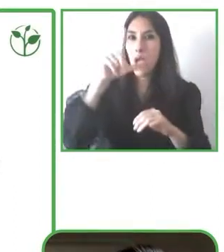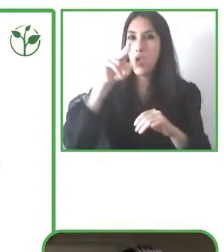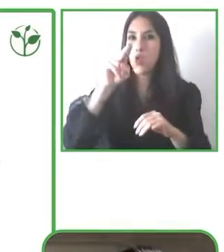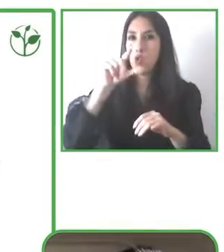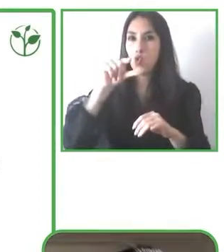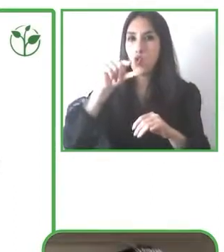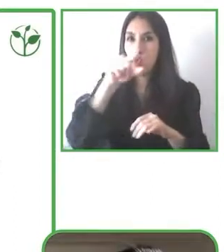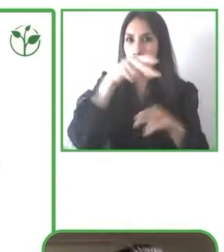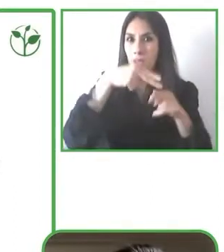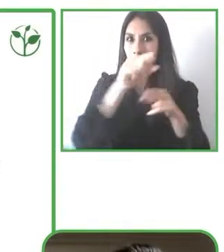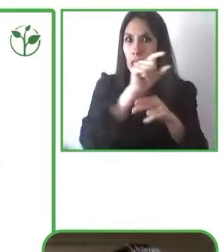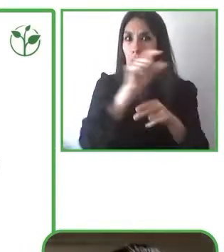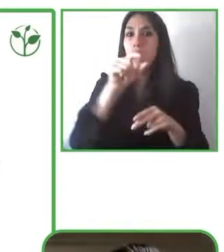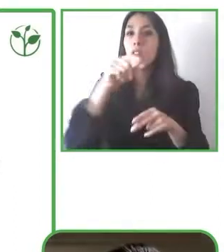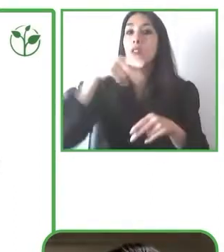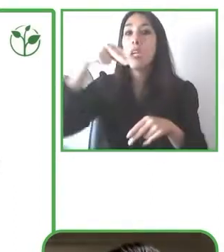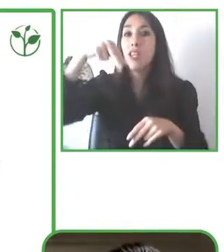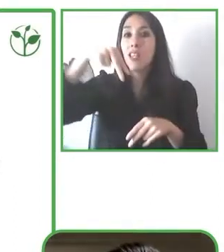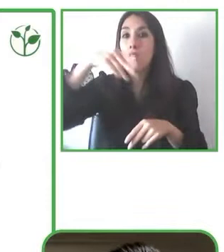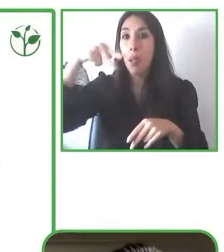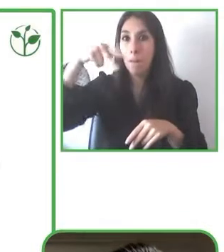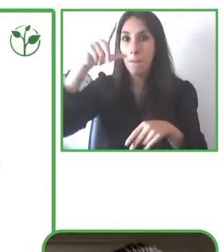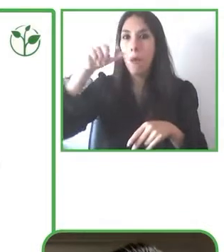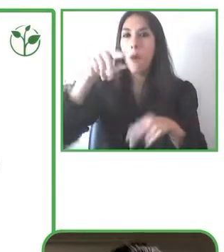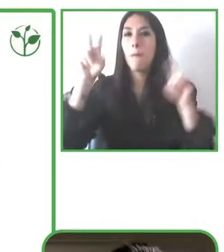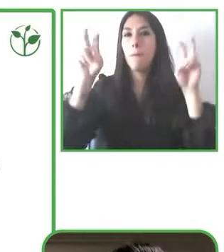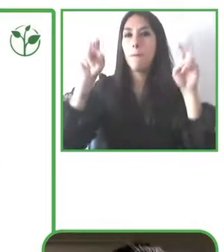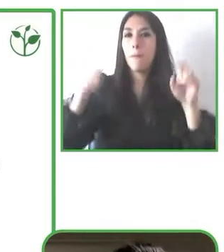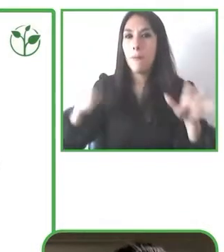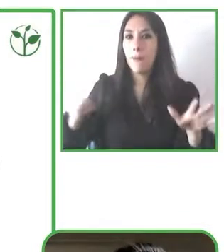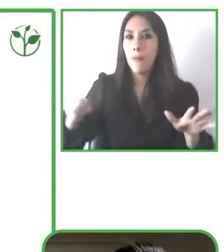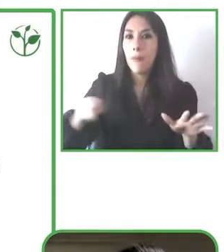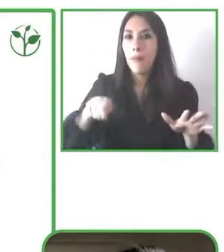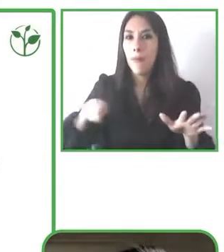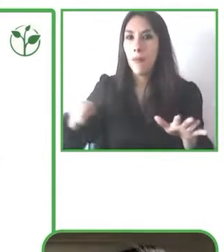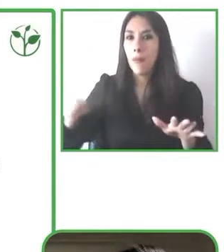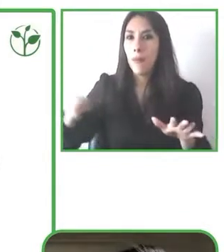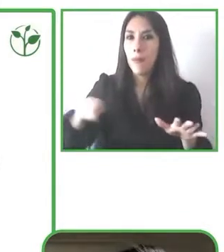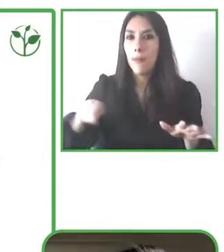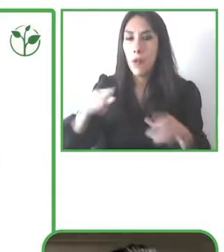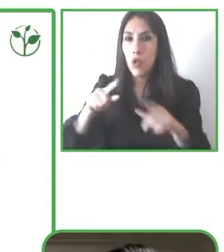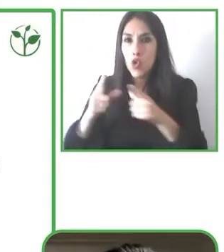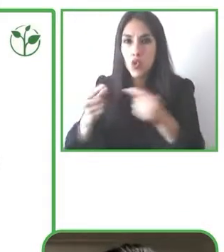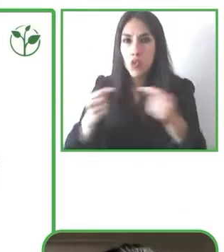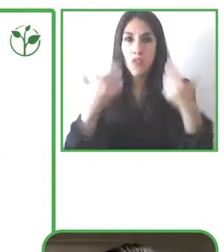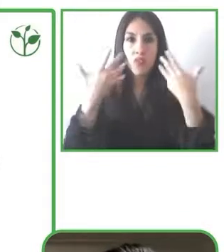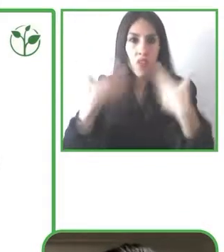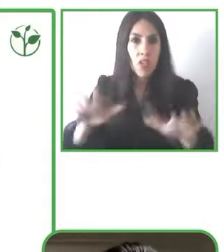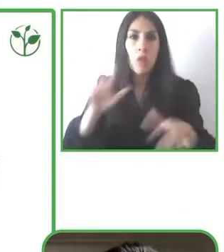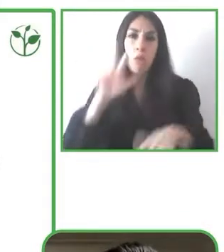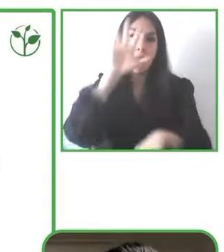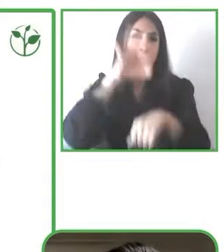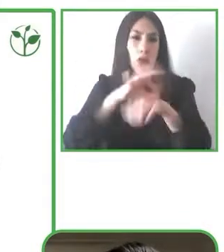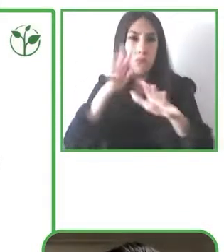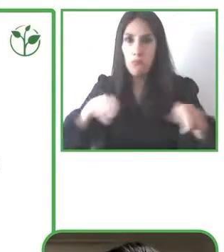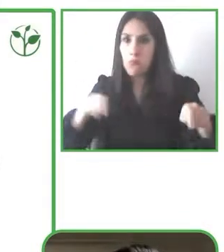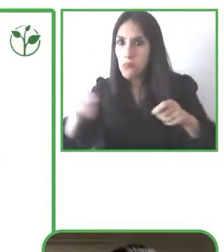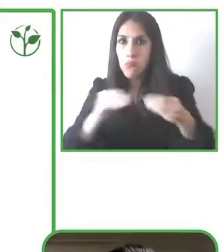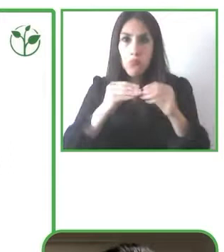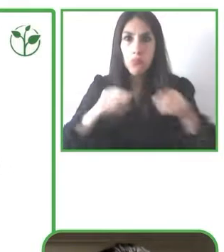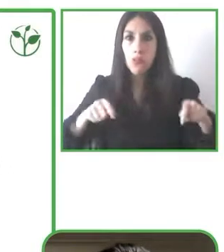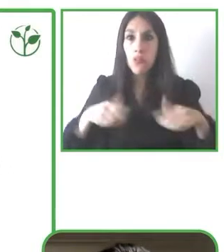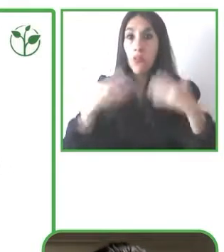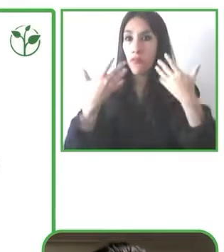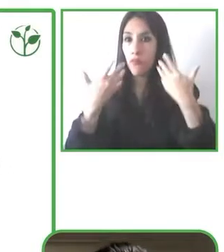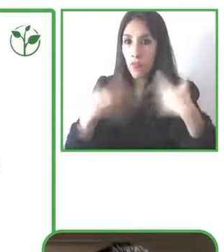tienen todo el apoyo de Munevo. Nosotros, al conectar, a los usuarios conectarse al